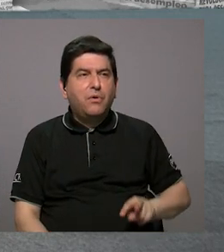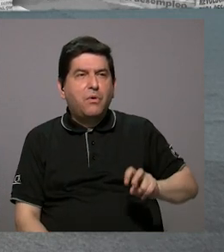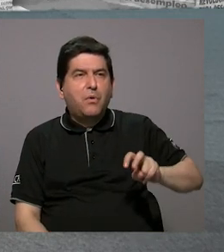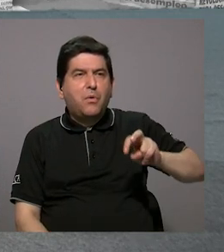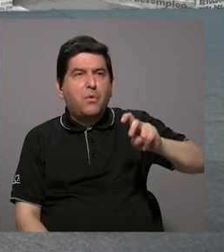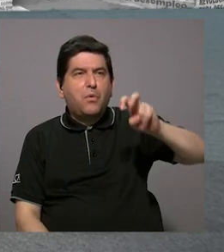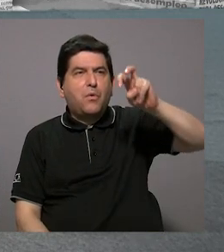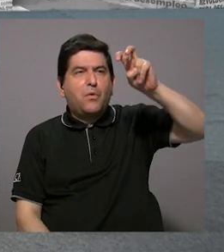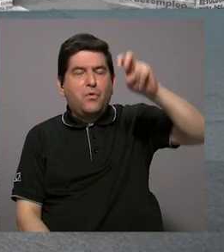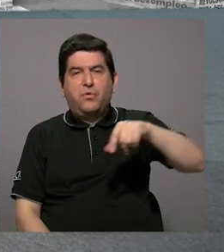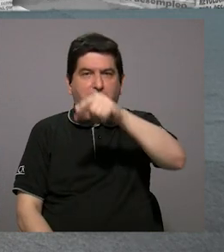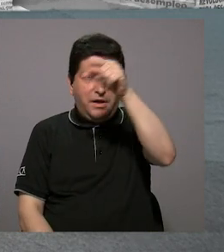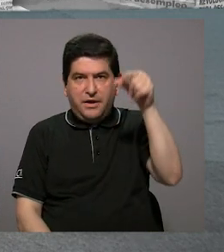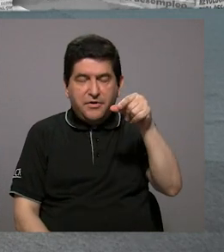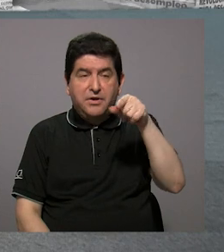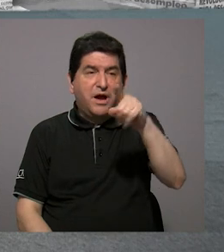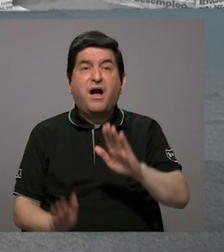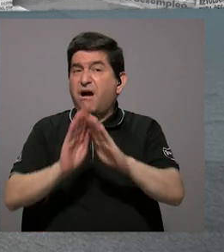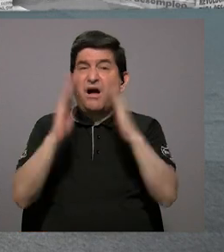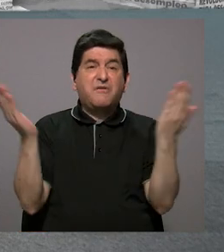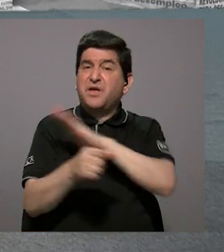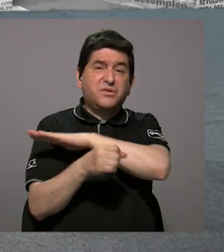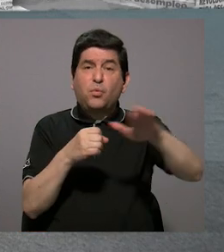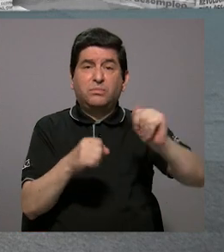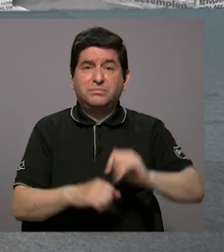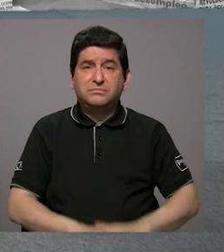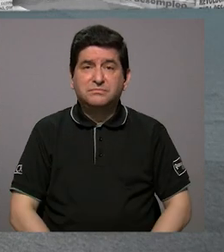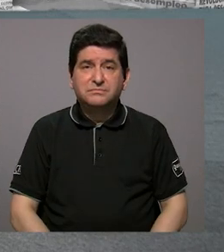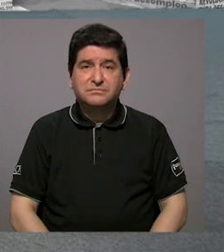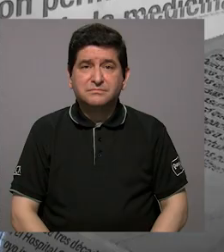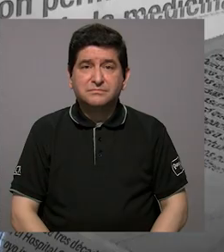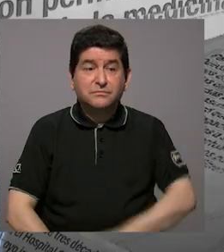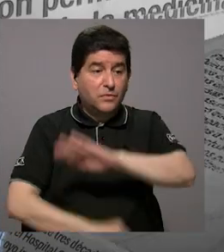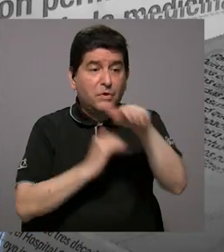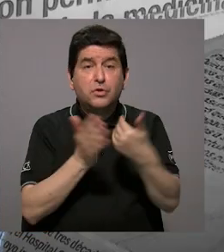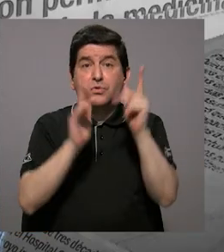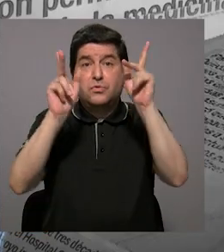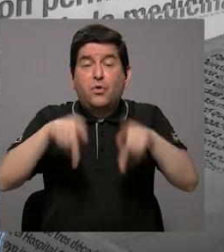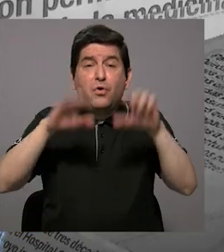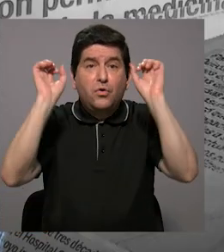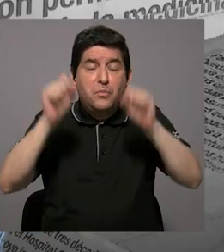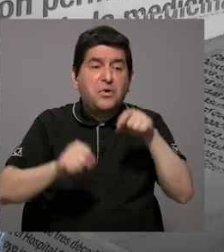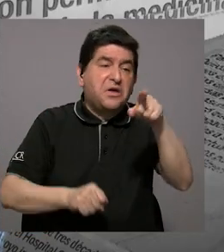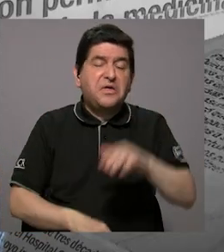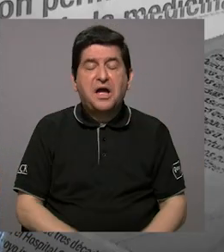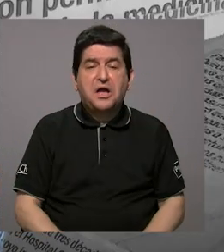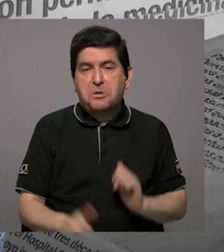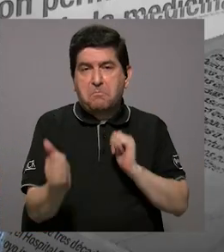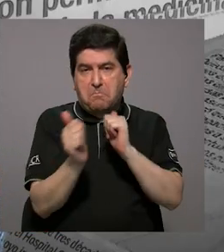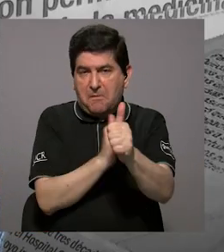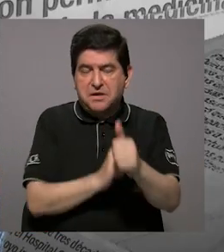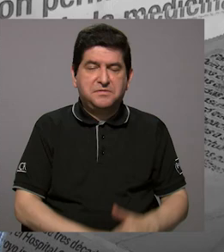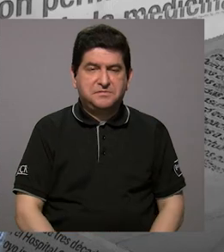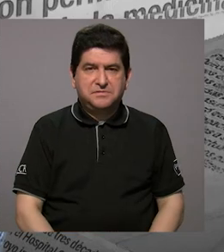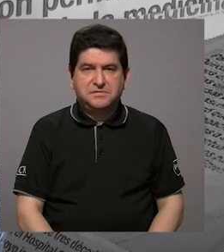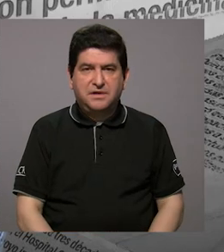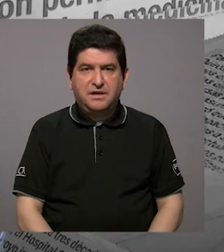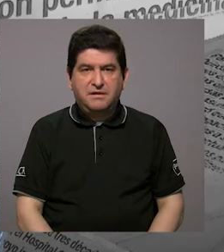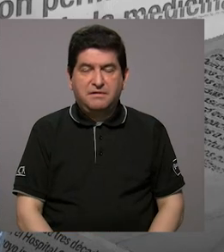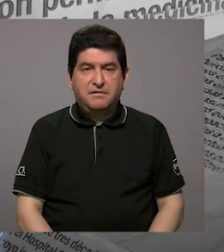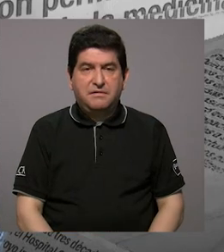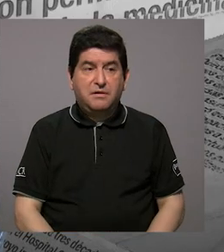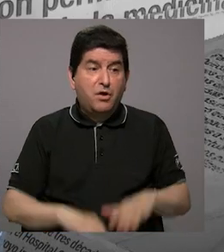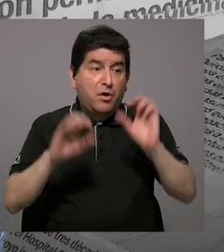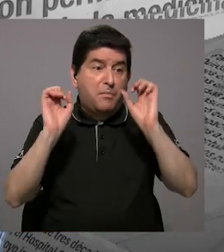río arriba, pues está completamente abierto y entonces cualquiera puede pasar por ahí, incluso en